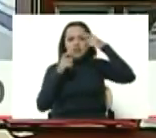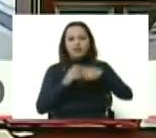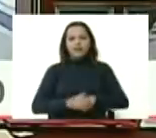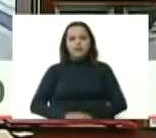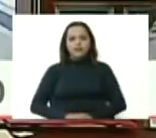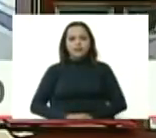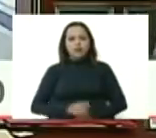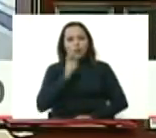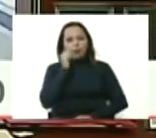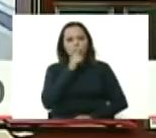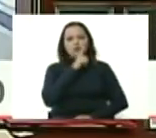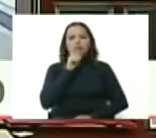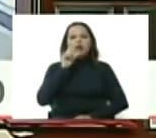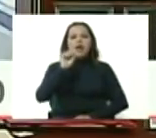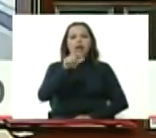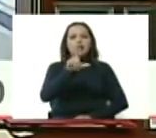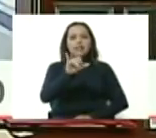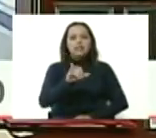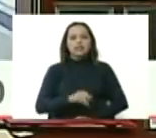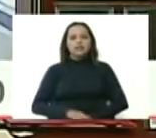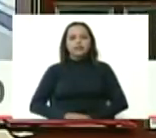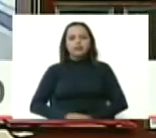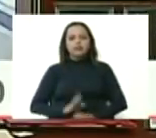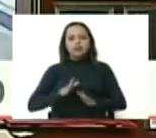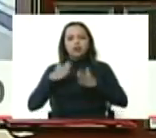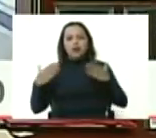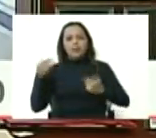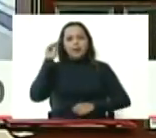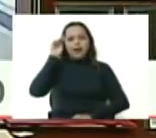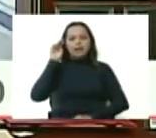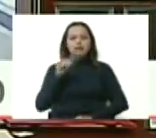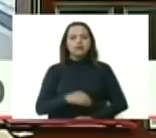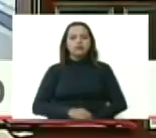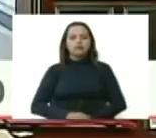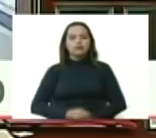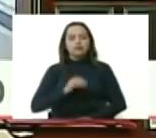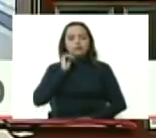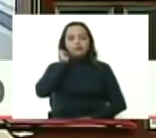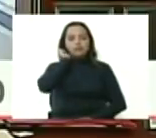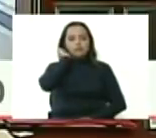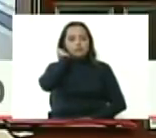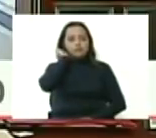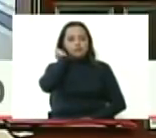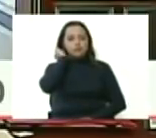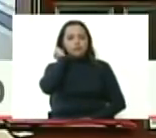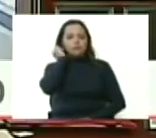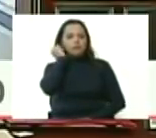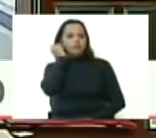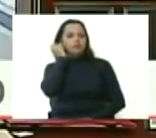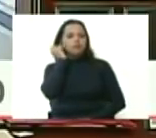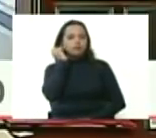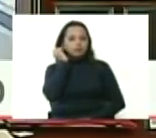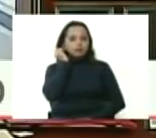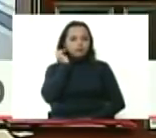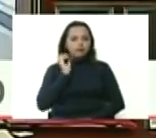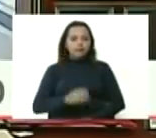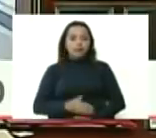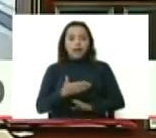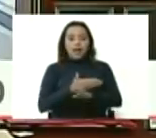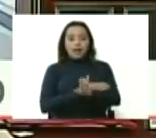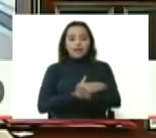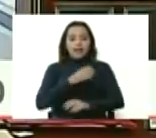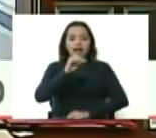Rodríguez Araque nuestro gran maestro Alí Rodríguez Araque Alí Rodríguez lo sostenía cuando fue secretario